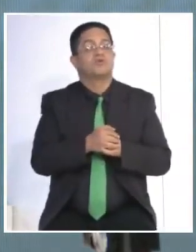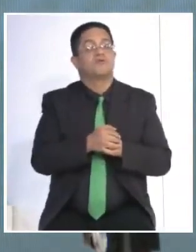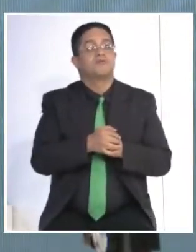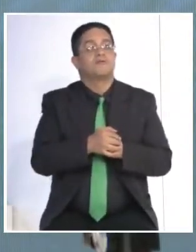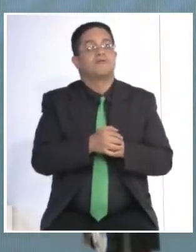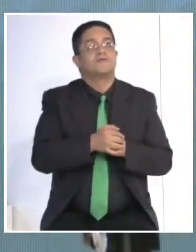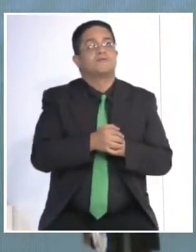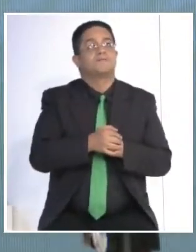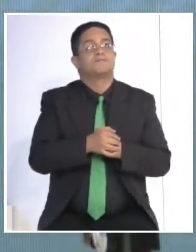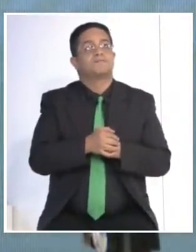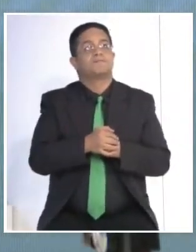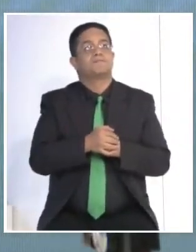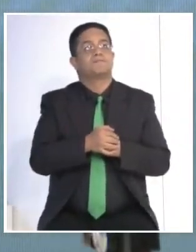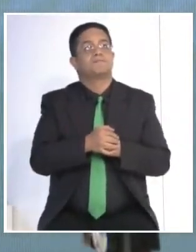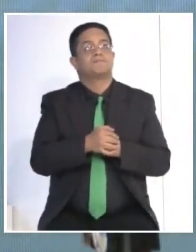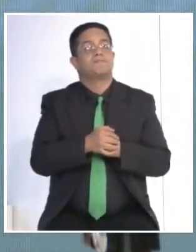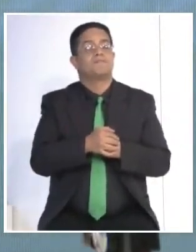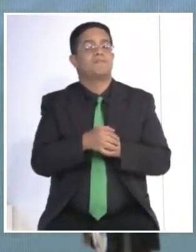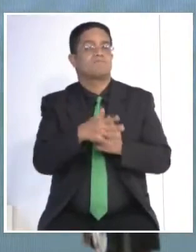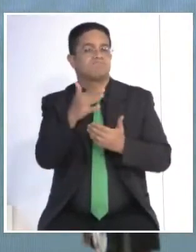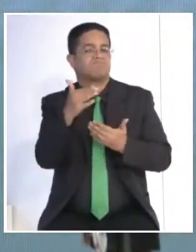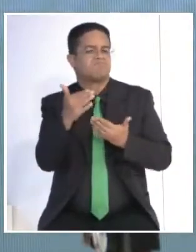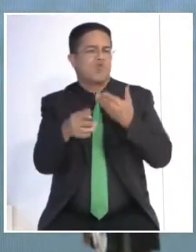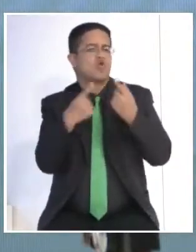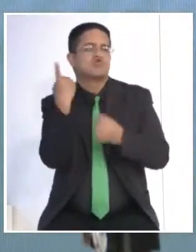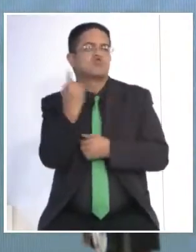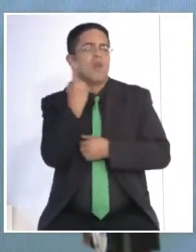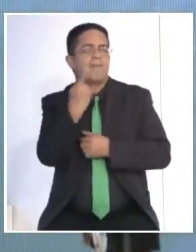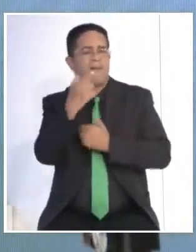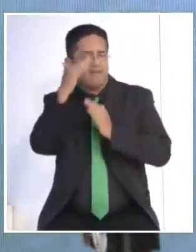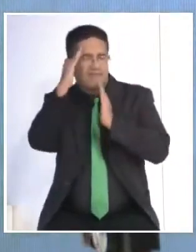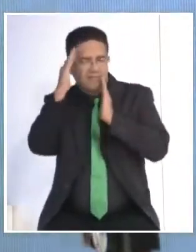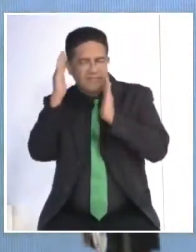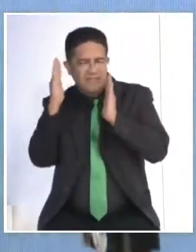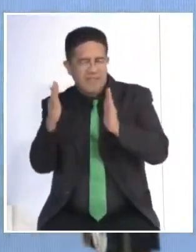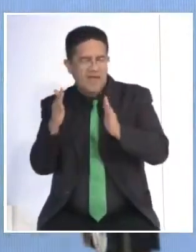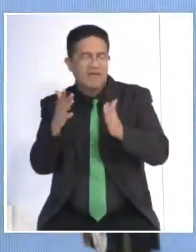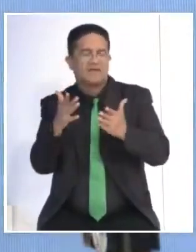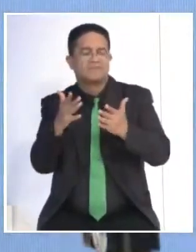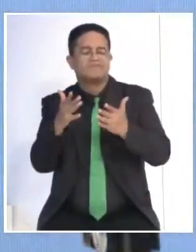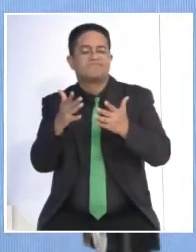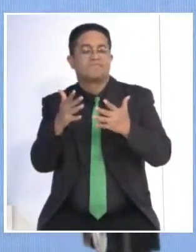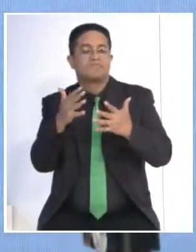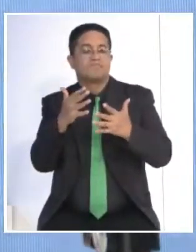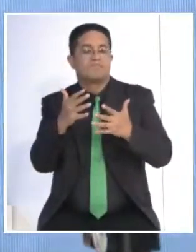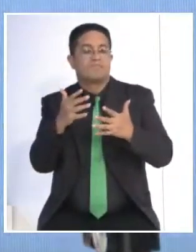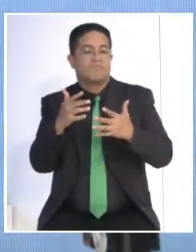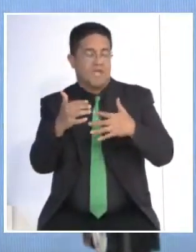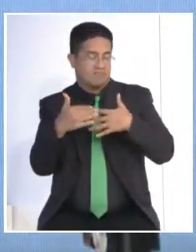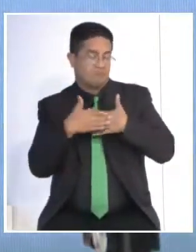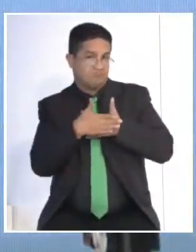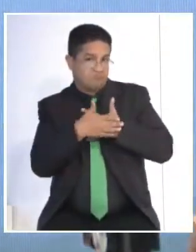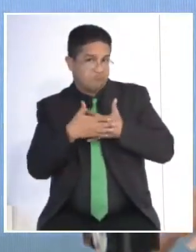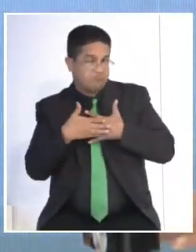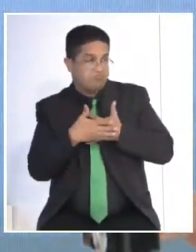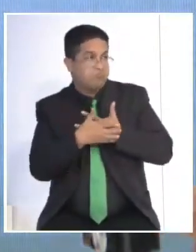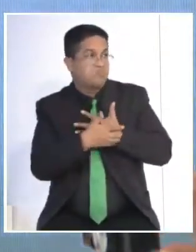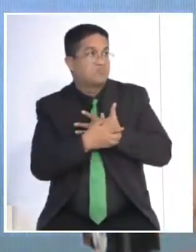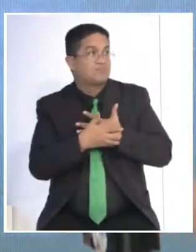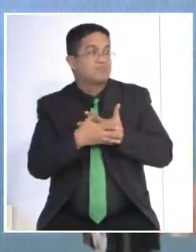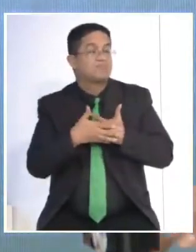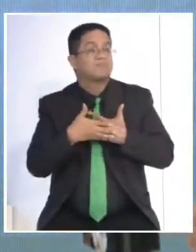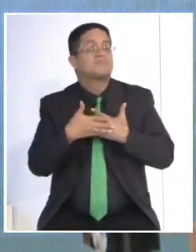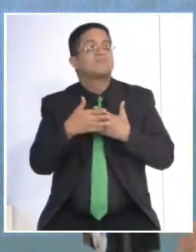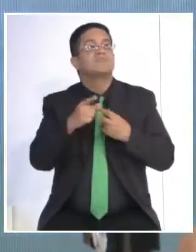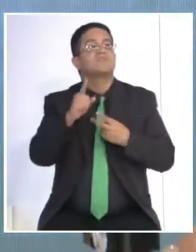Es decir, nosotros durante el tratamiento no solamente tratamos las alteraciones estéticas por enfermedad venosa, como las arañitas y las venas